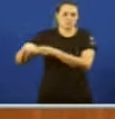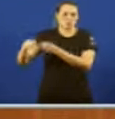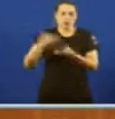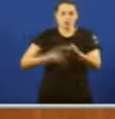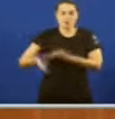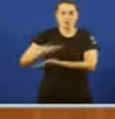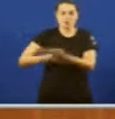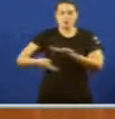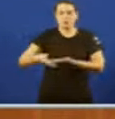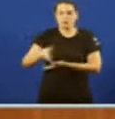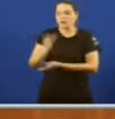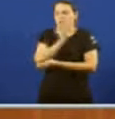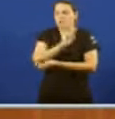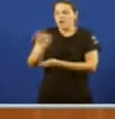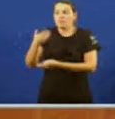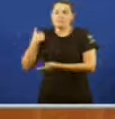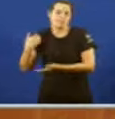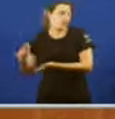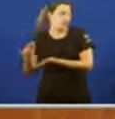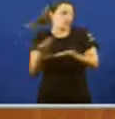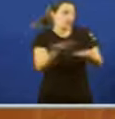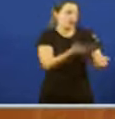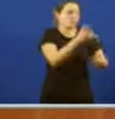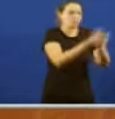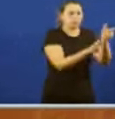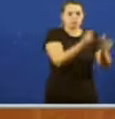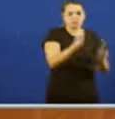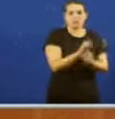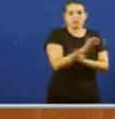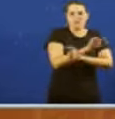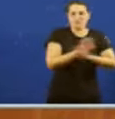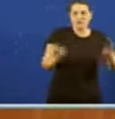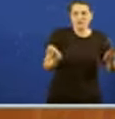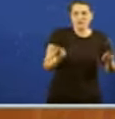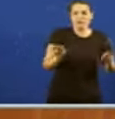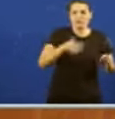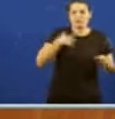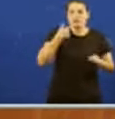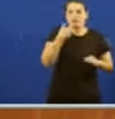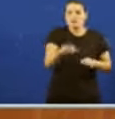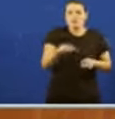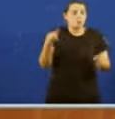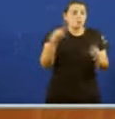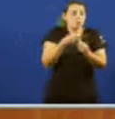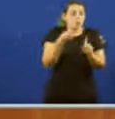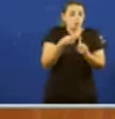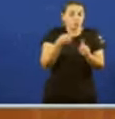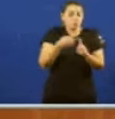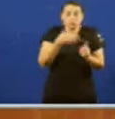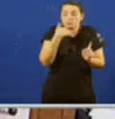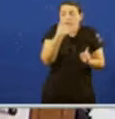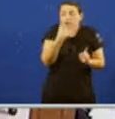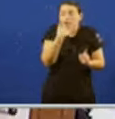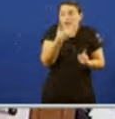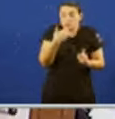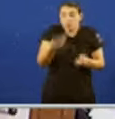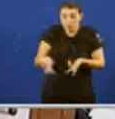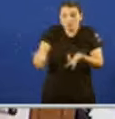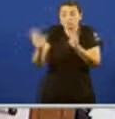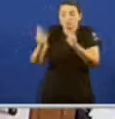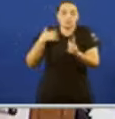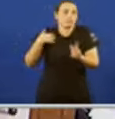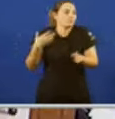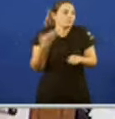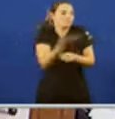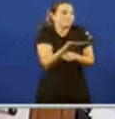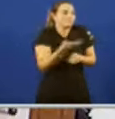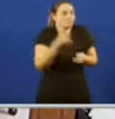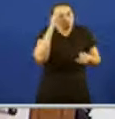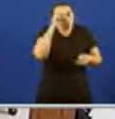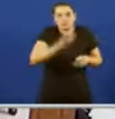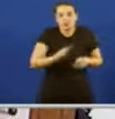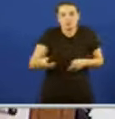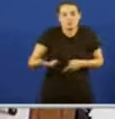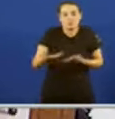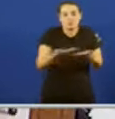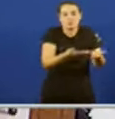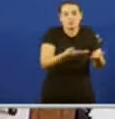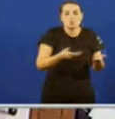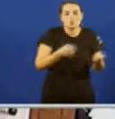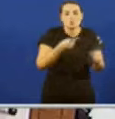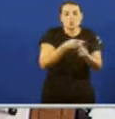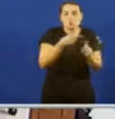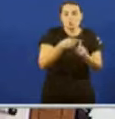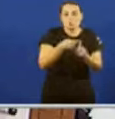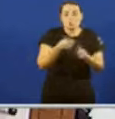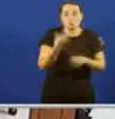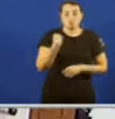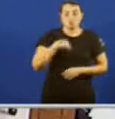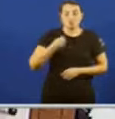o caso de concellos como de Vigo da Coruña Non permitiron facer un bom uso dos efectivos disponibles Houbo un colapso do